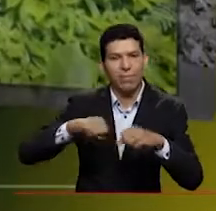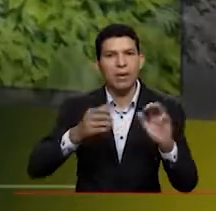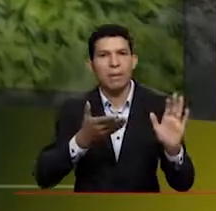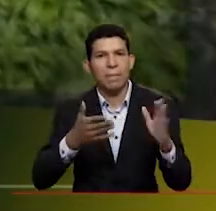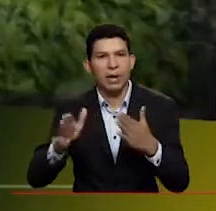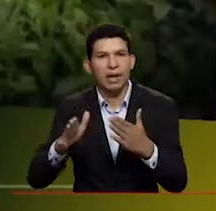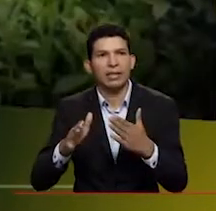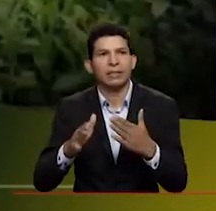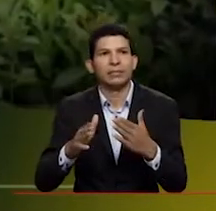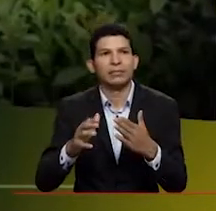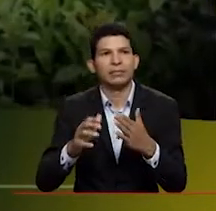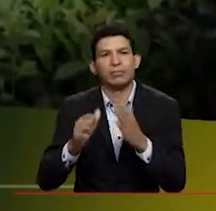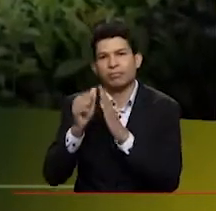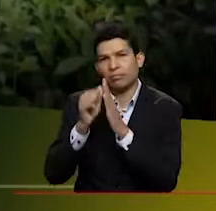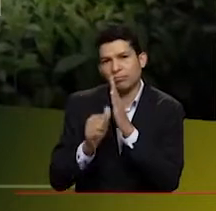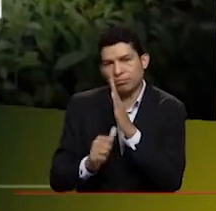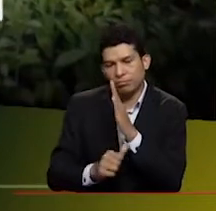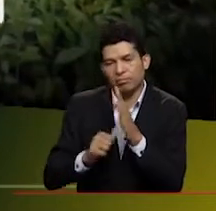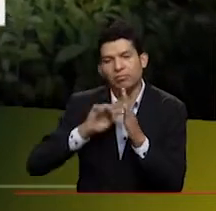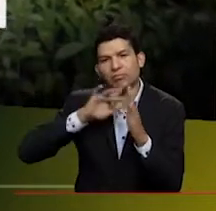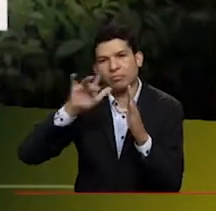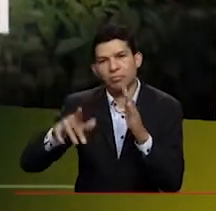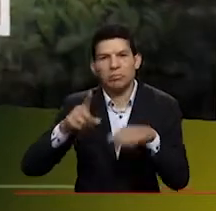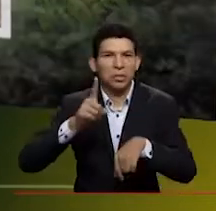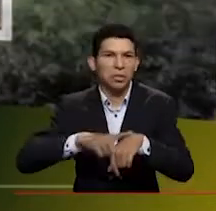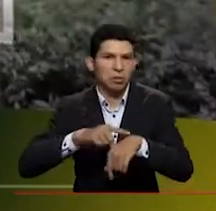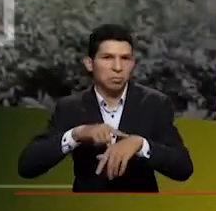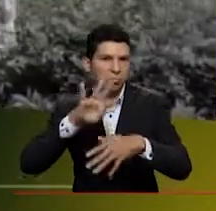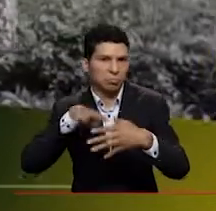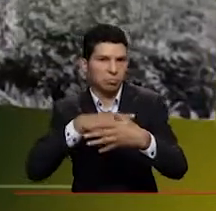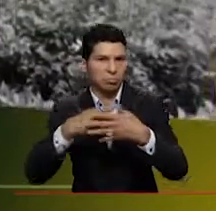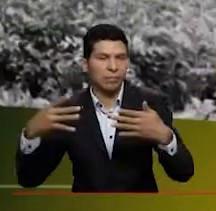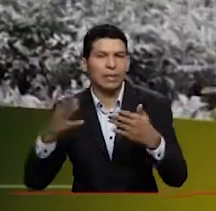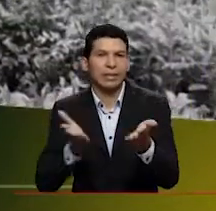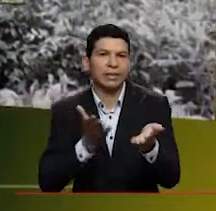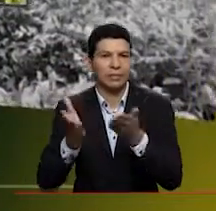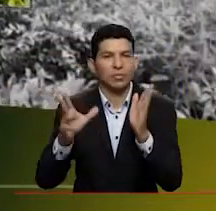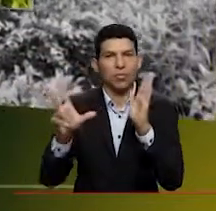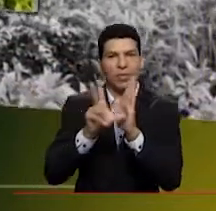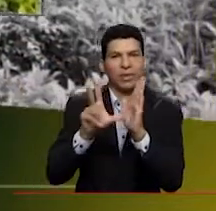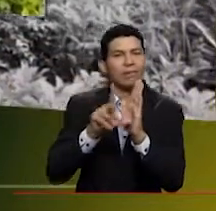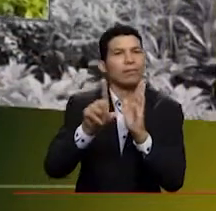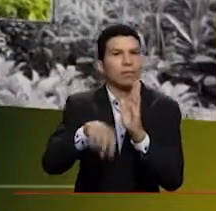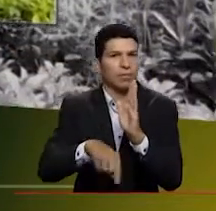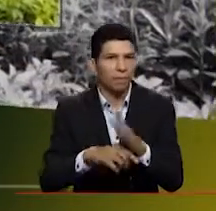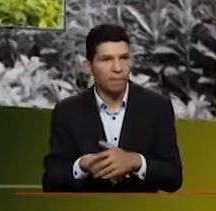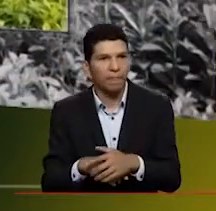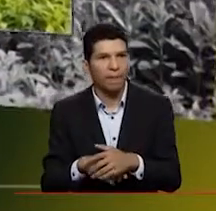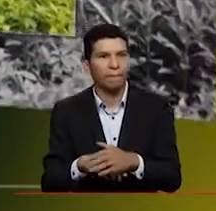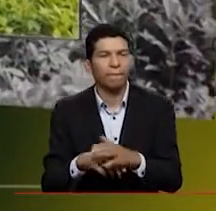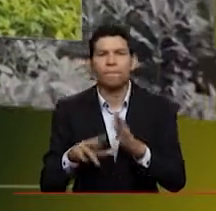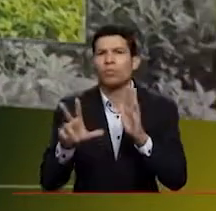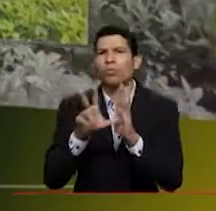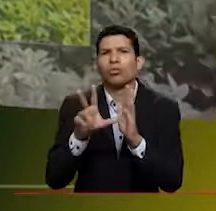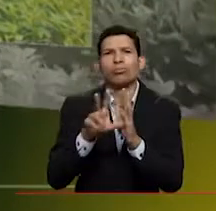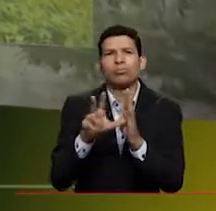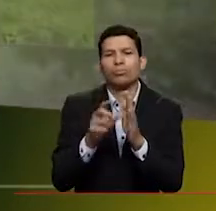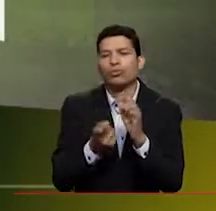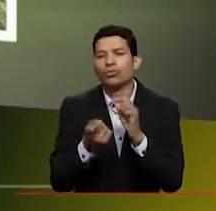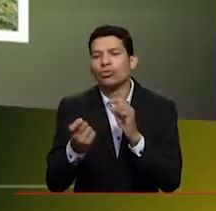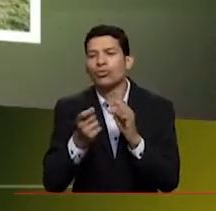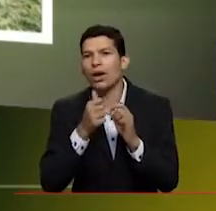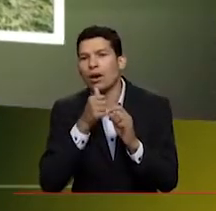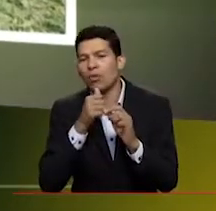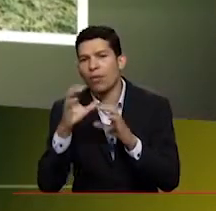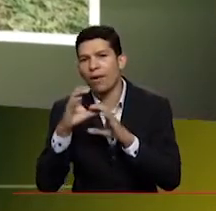planes, paquetes, pasadías, generalmente la gente hace pasadías y ya tenemos servicio de alojamiento también, un hospedaje ecológico que está al lado del río